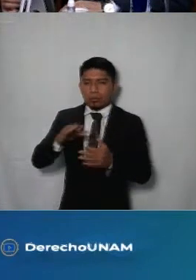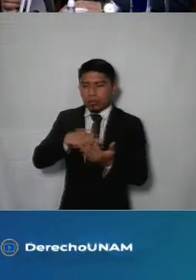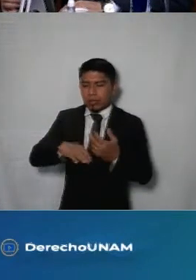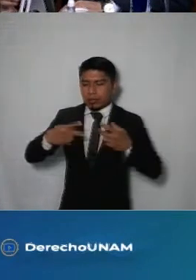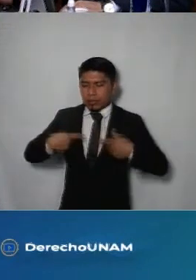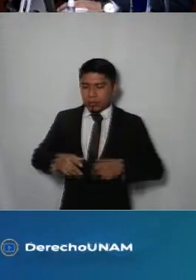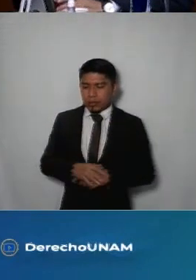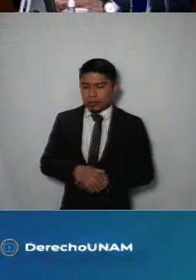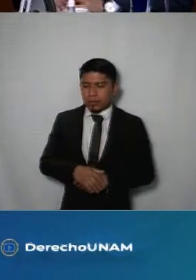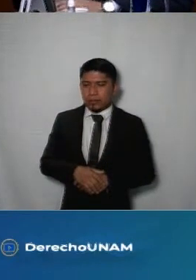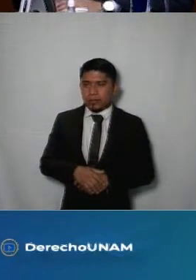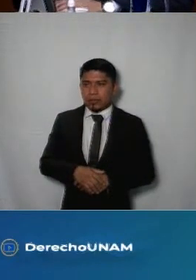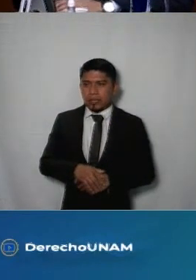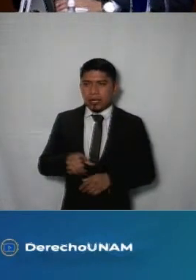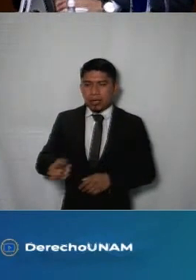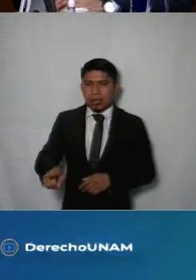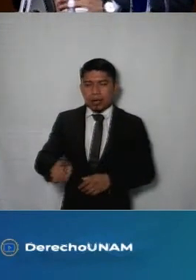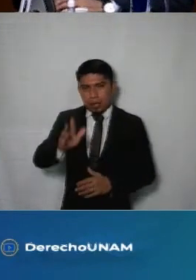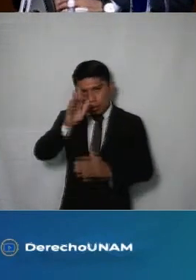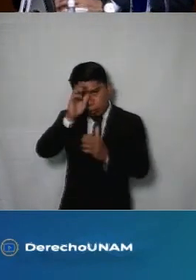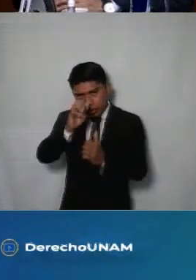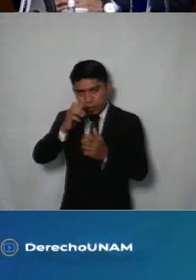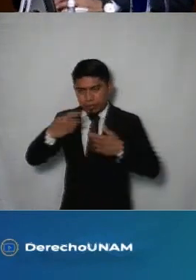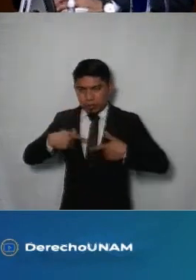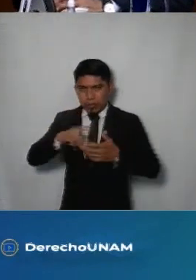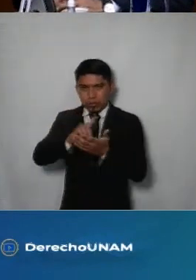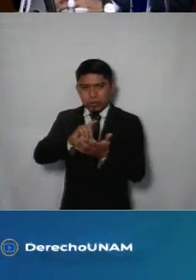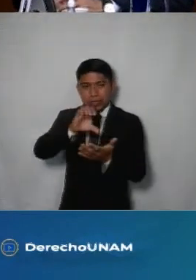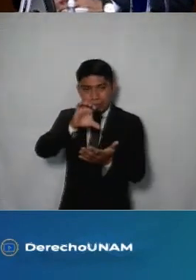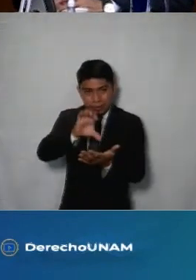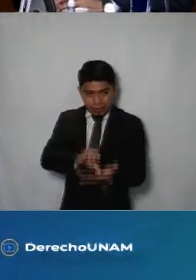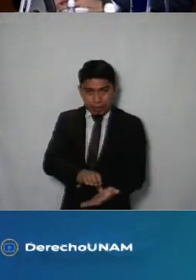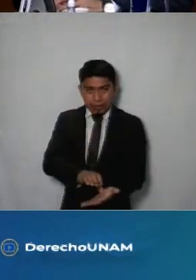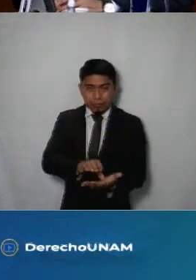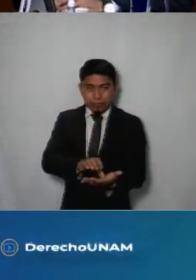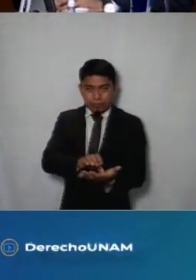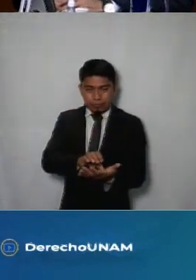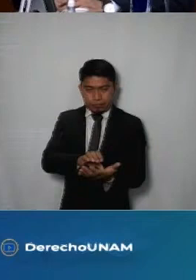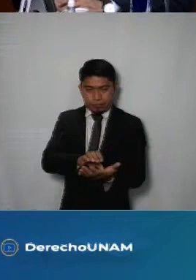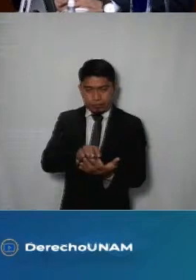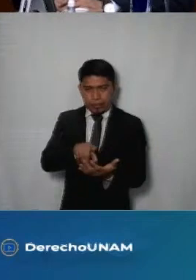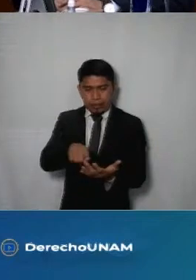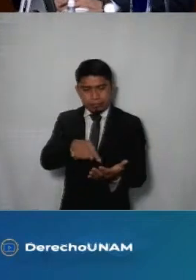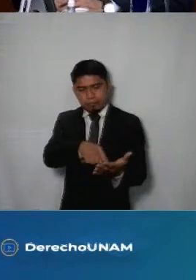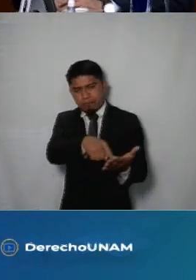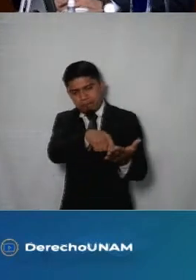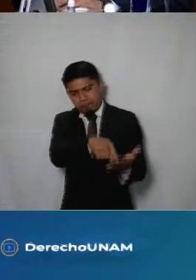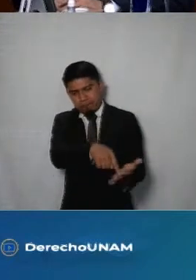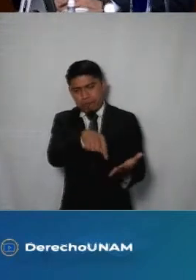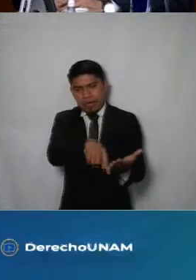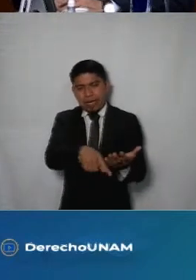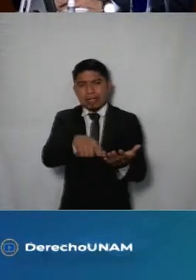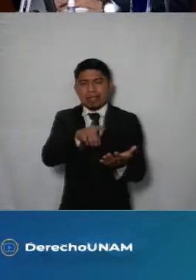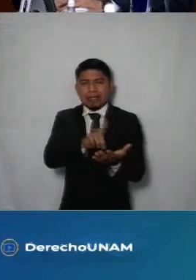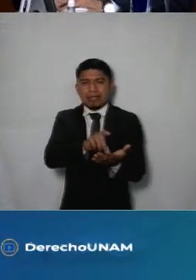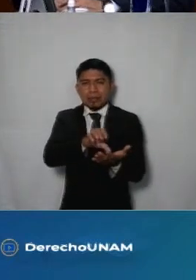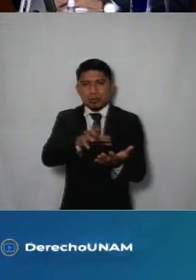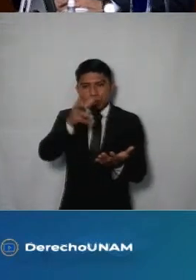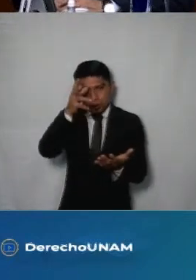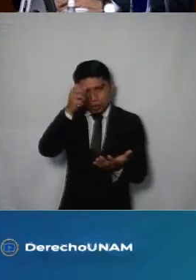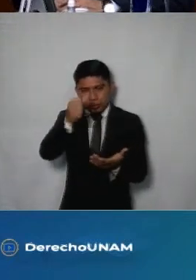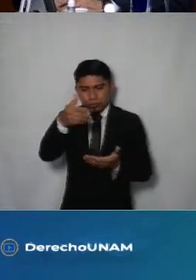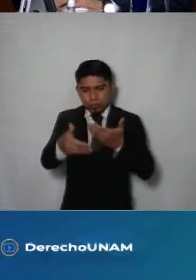las demás personas por su parte la convención sobre los derechos de las personas con discapacidad establece que la discapacidad es un